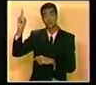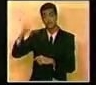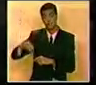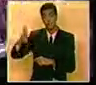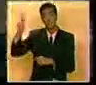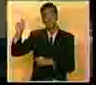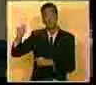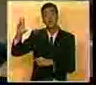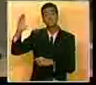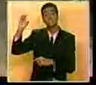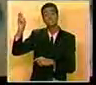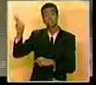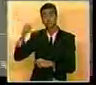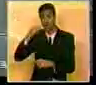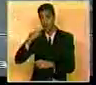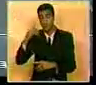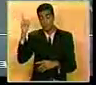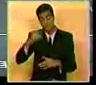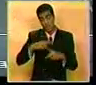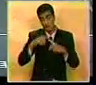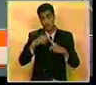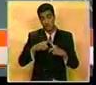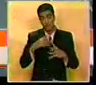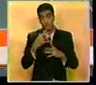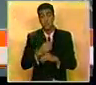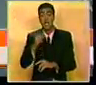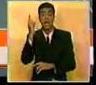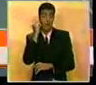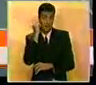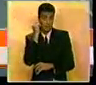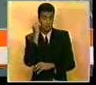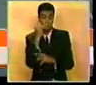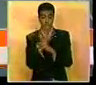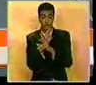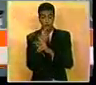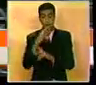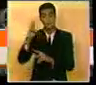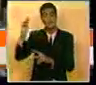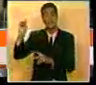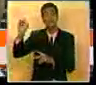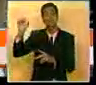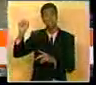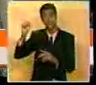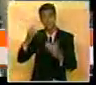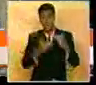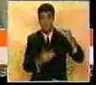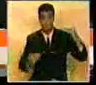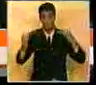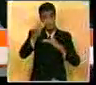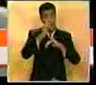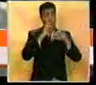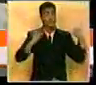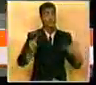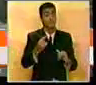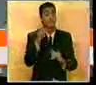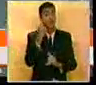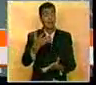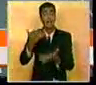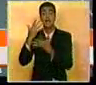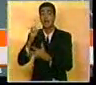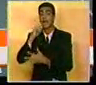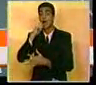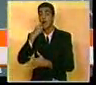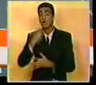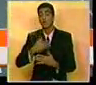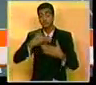Novak Djokovic, en lo que se espera fue otra gran batalla. En la rama femenina, pues, María Sharapova clasificó la final del abierto australiano. La rusa